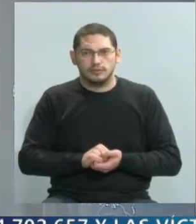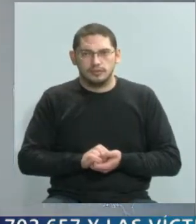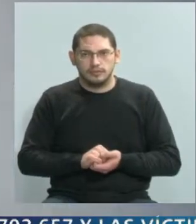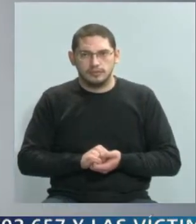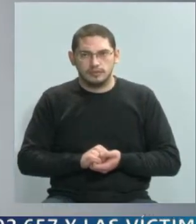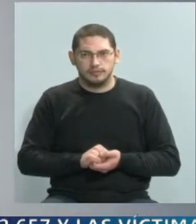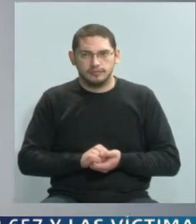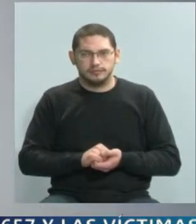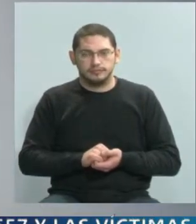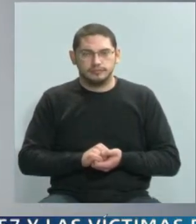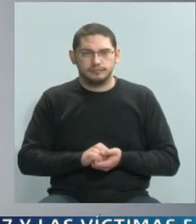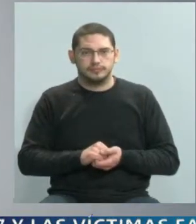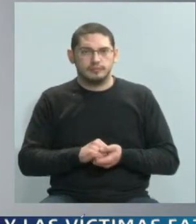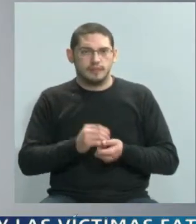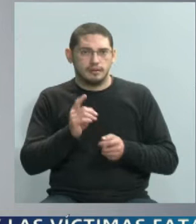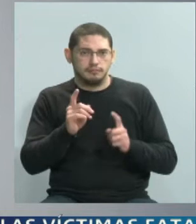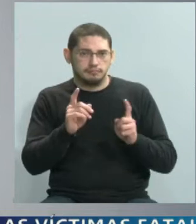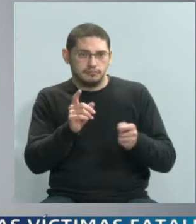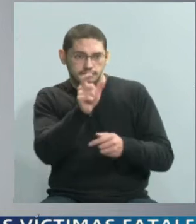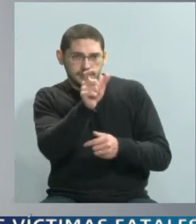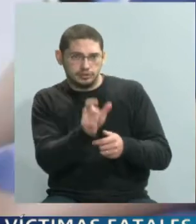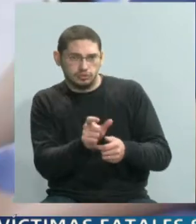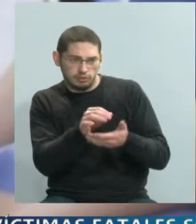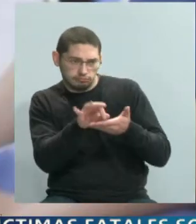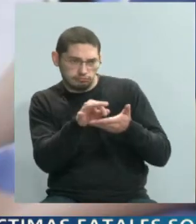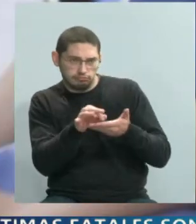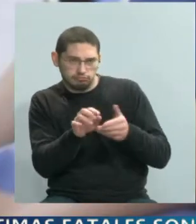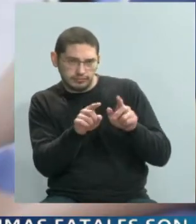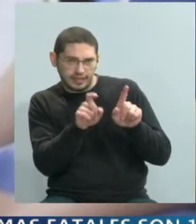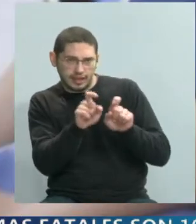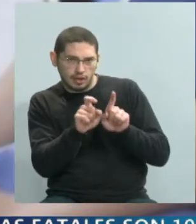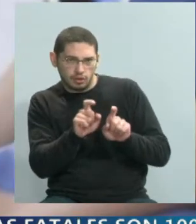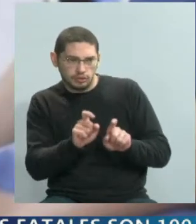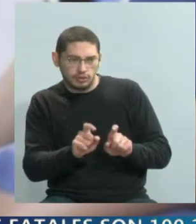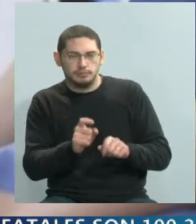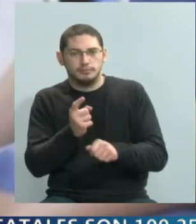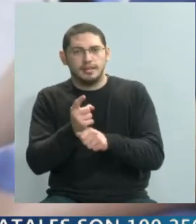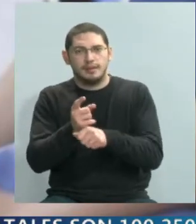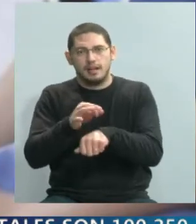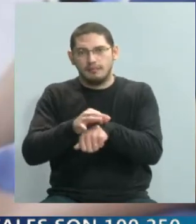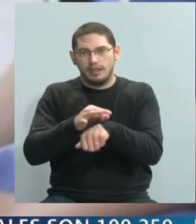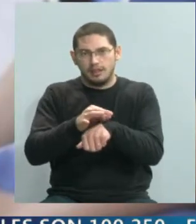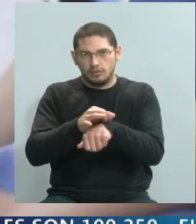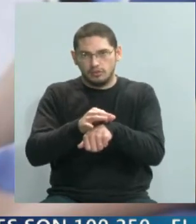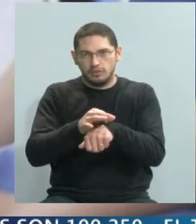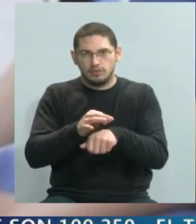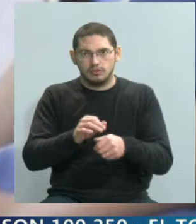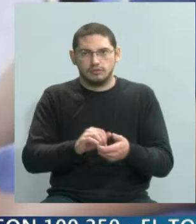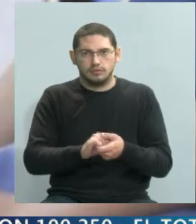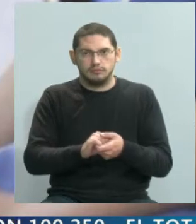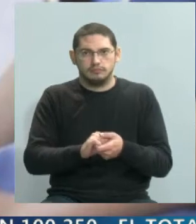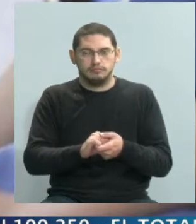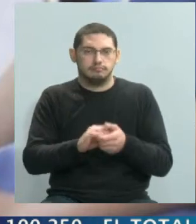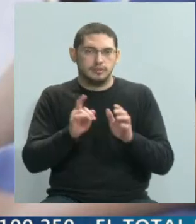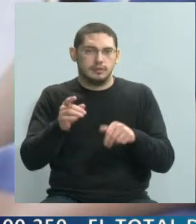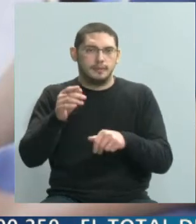en realidad el diagnóstico parte de un diagnóstico, normalmente parte de un diagnóstico médico, se entiende que son los o las